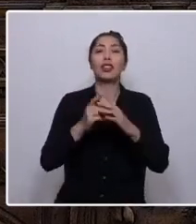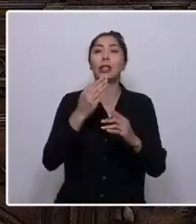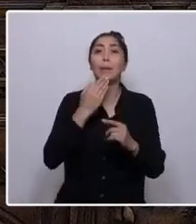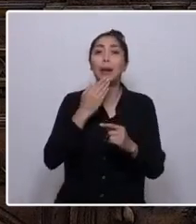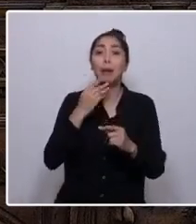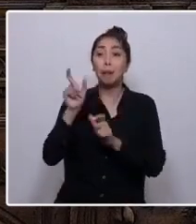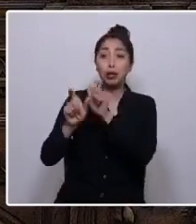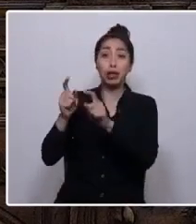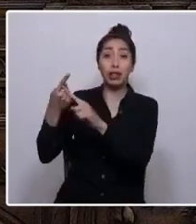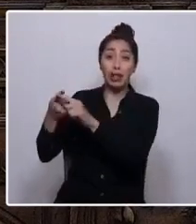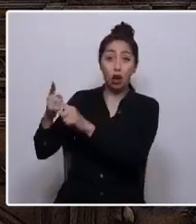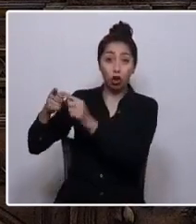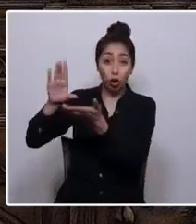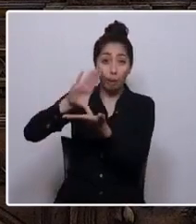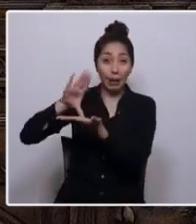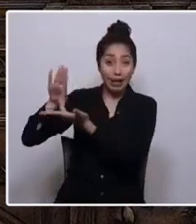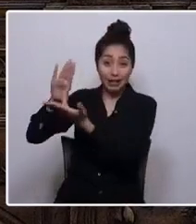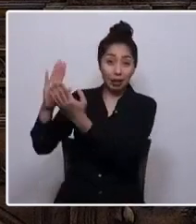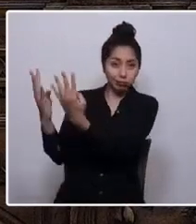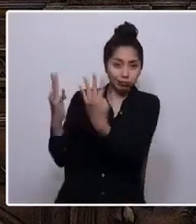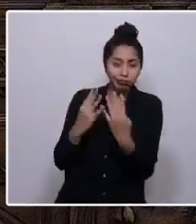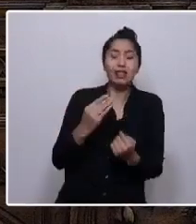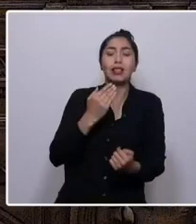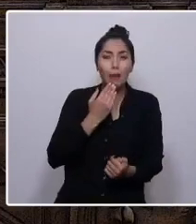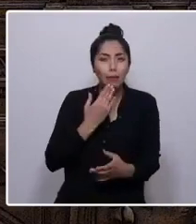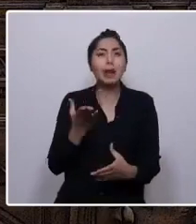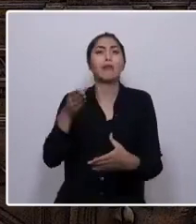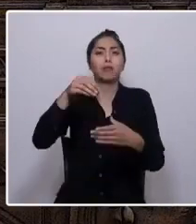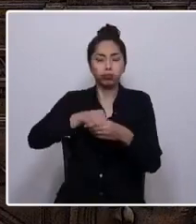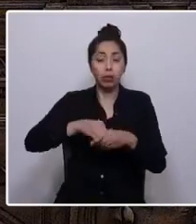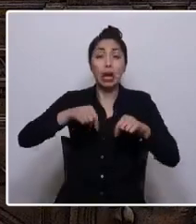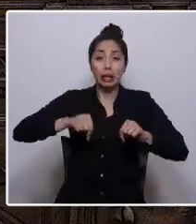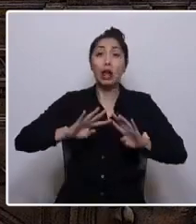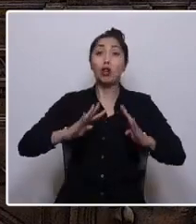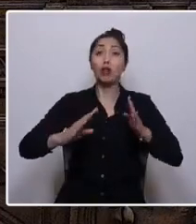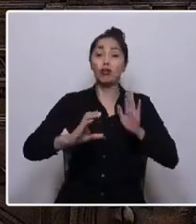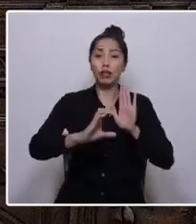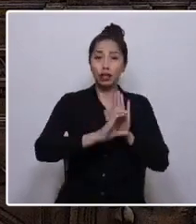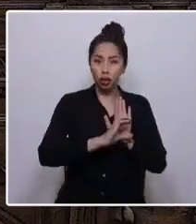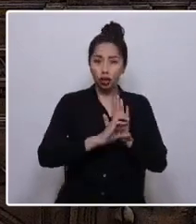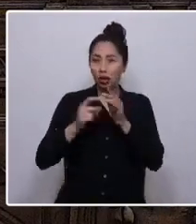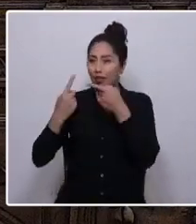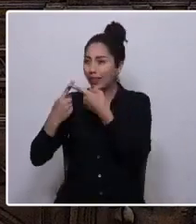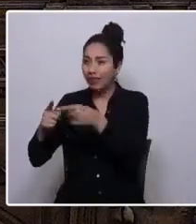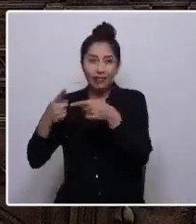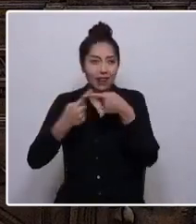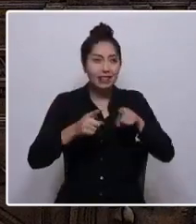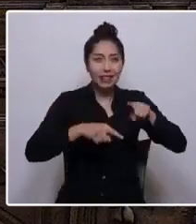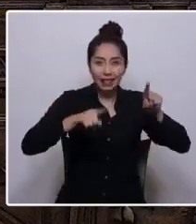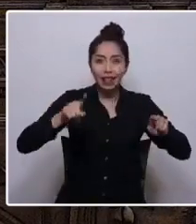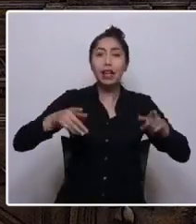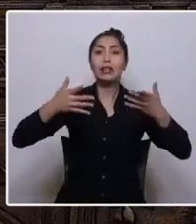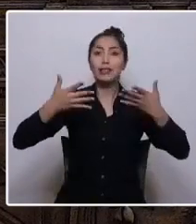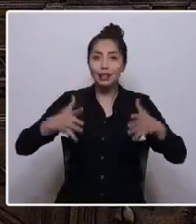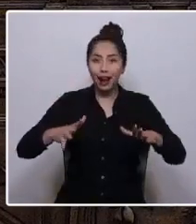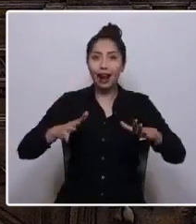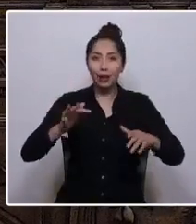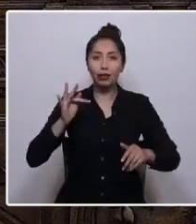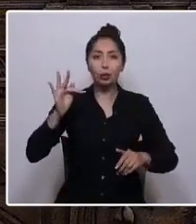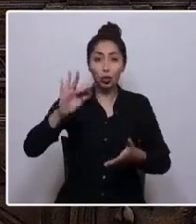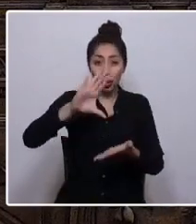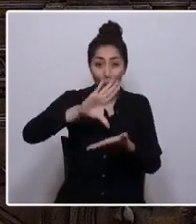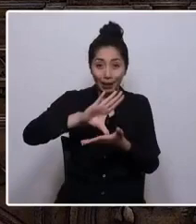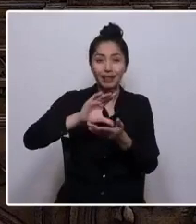latitudes. Esta convención, con su diversidad multicolor, ya está cambiando el rumbo del país.